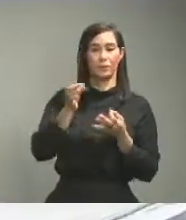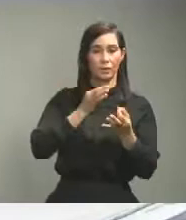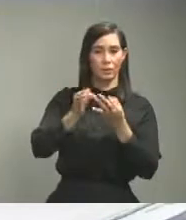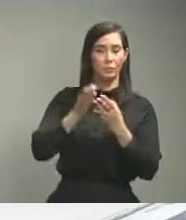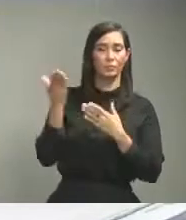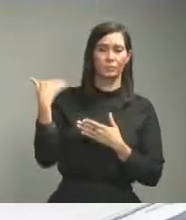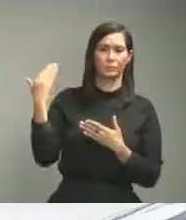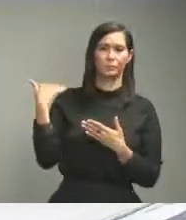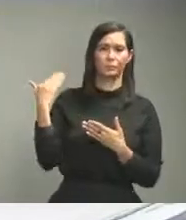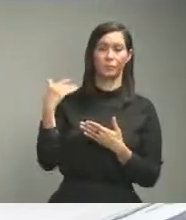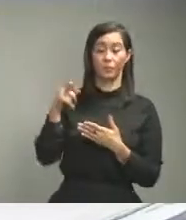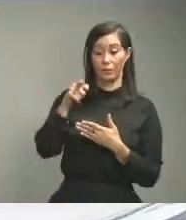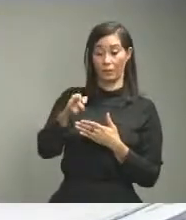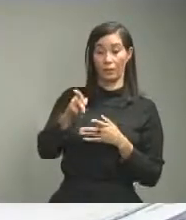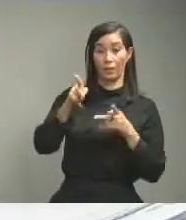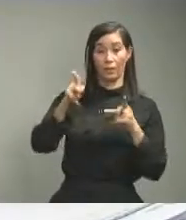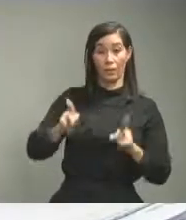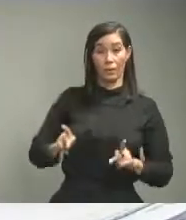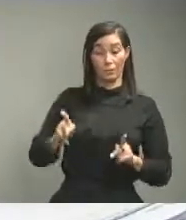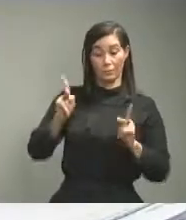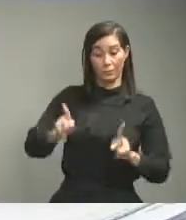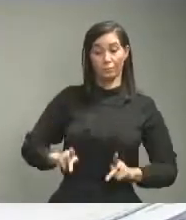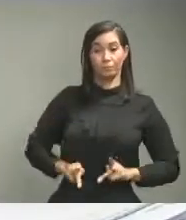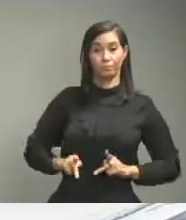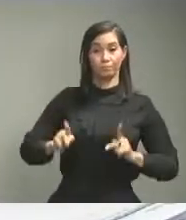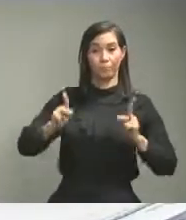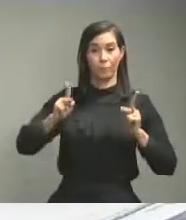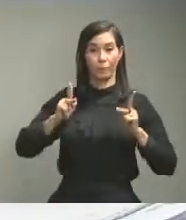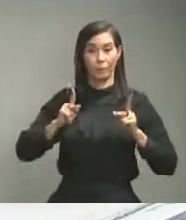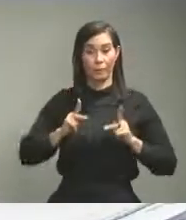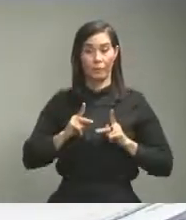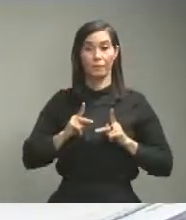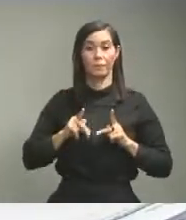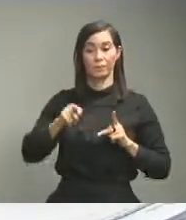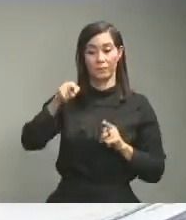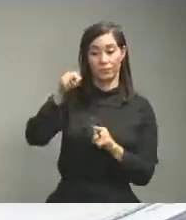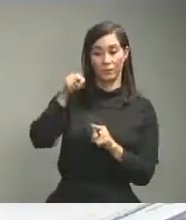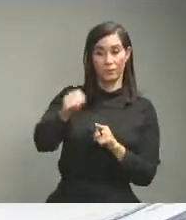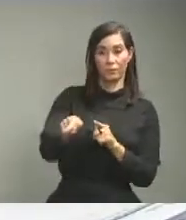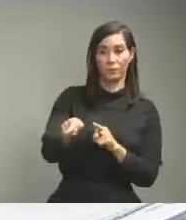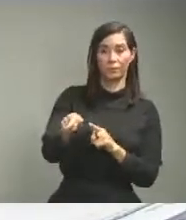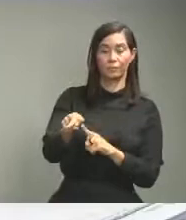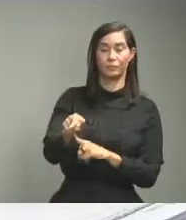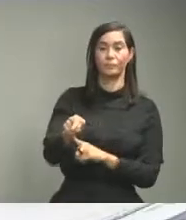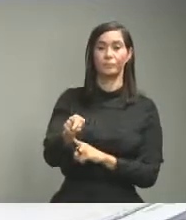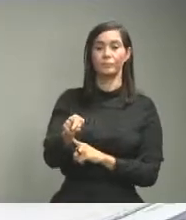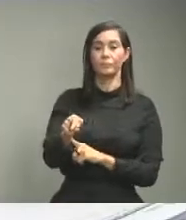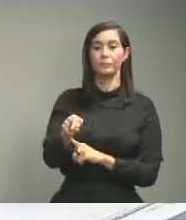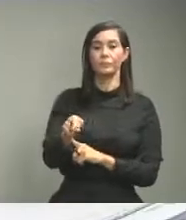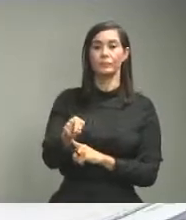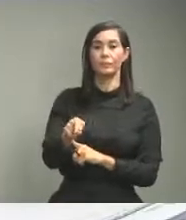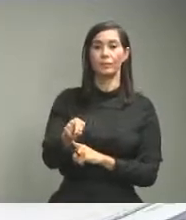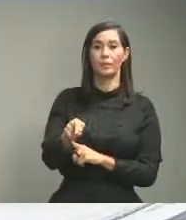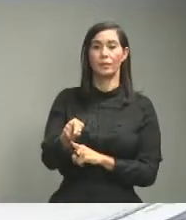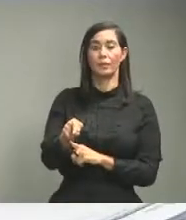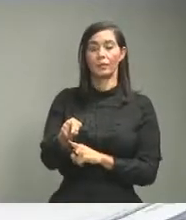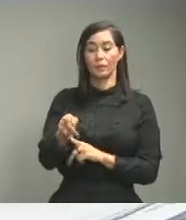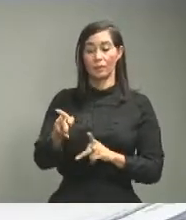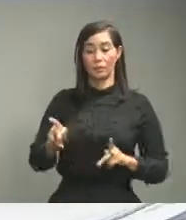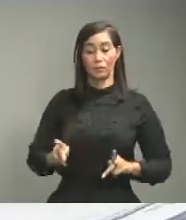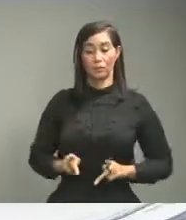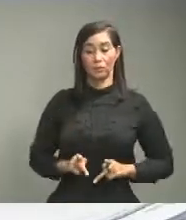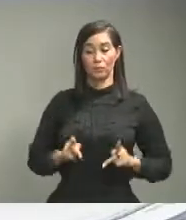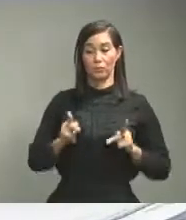ya es una persona que vivía en Ocoa por tanto su lugar de